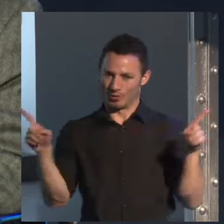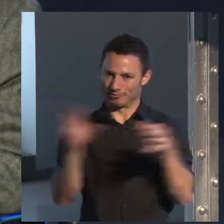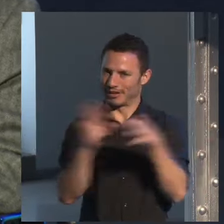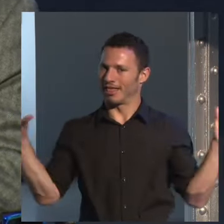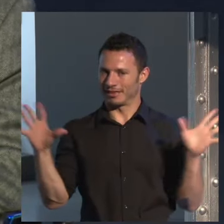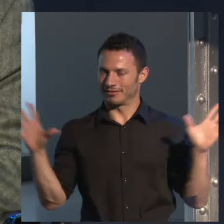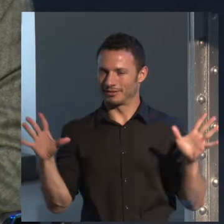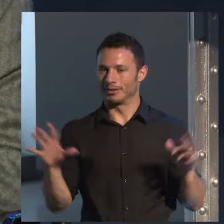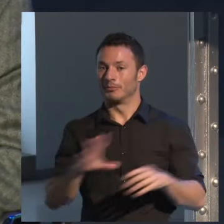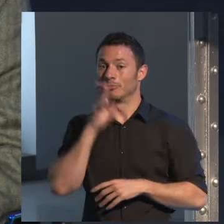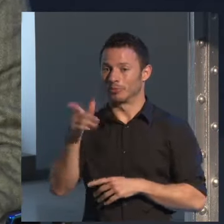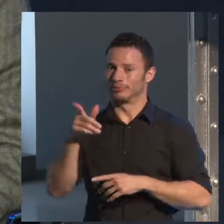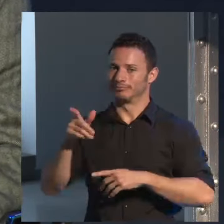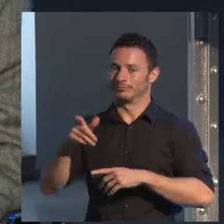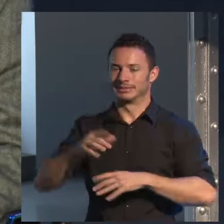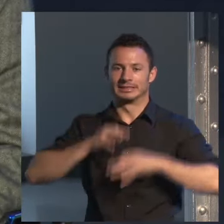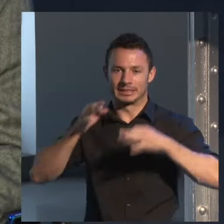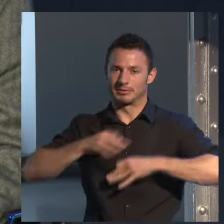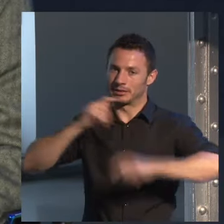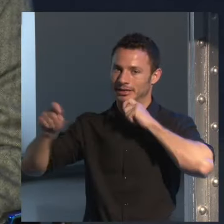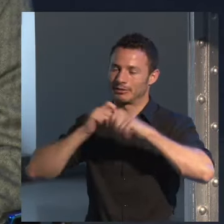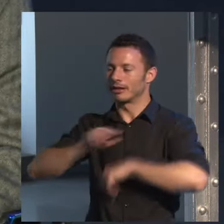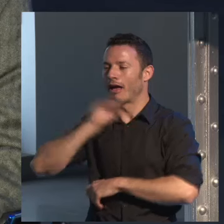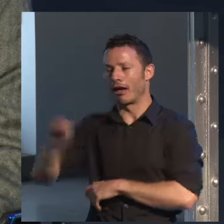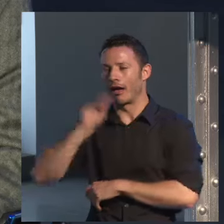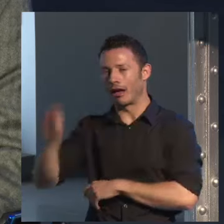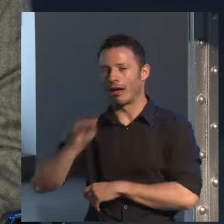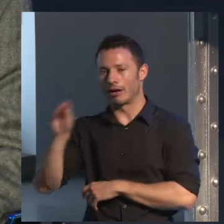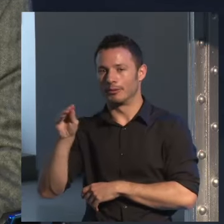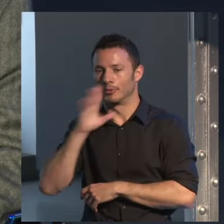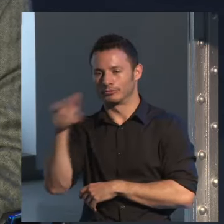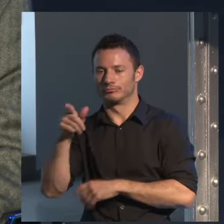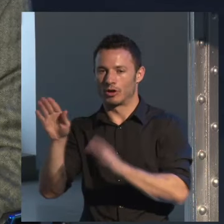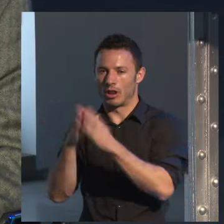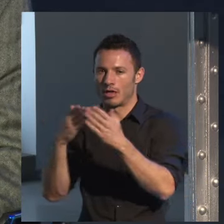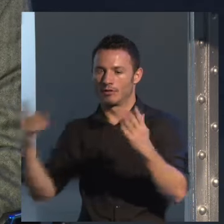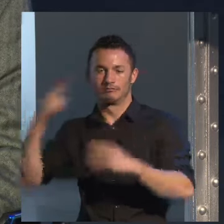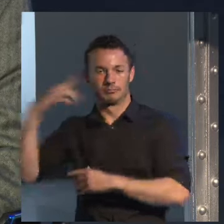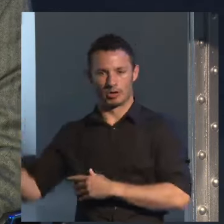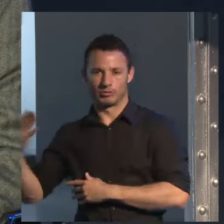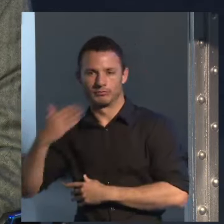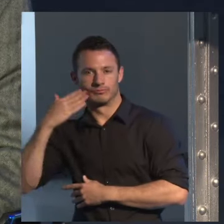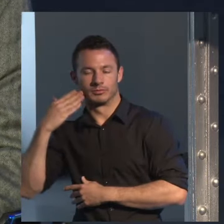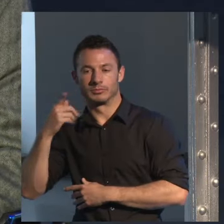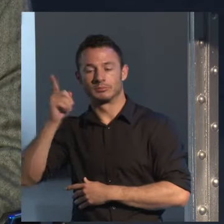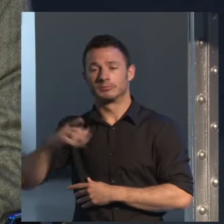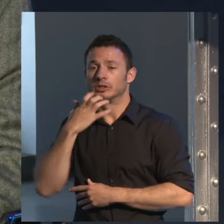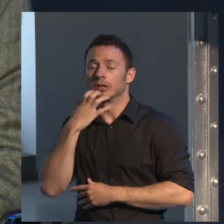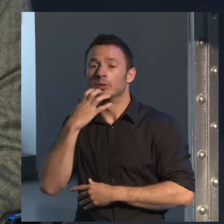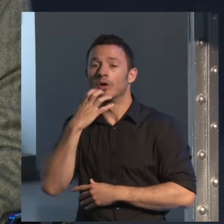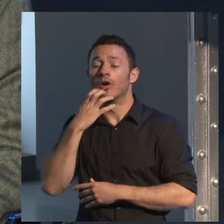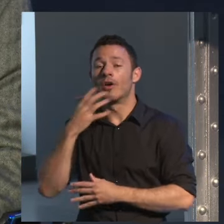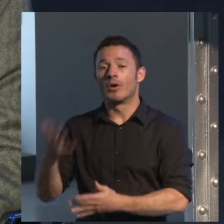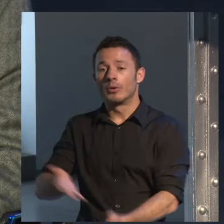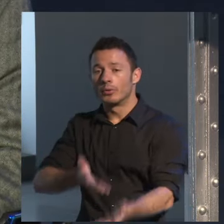de esta serie, de esta prestigiosa serie policíaca, pues podemos recordar títulos como Vientos de Cuaresma, como